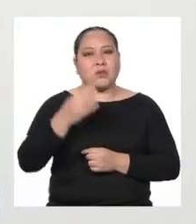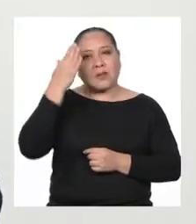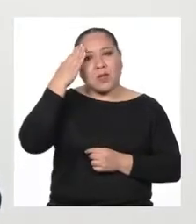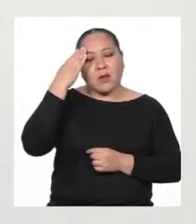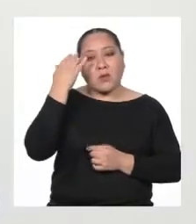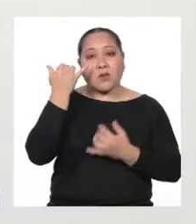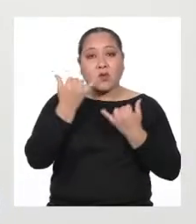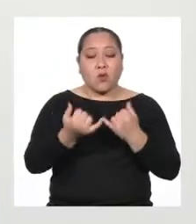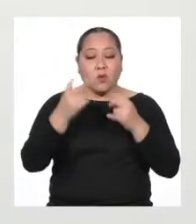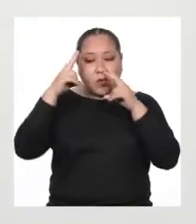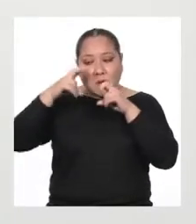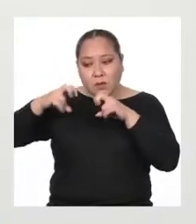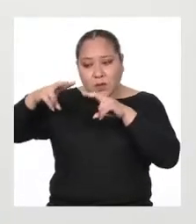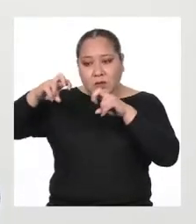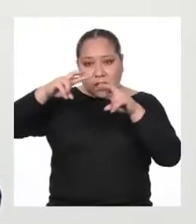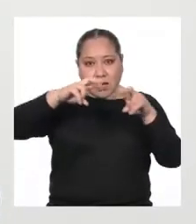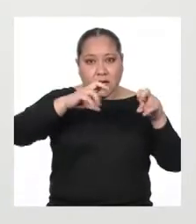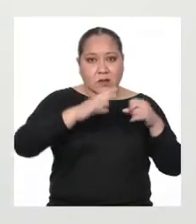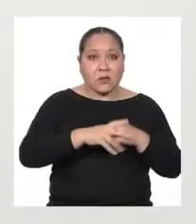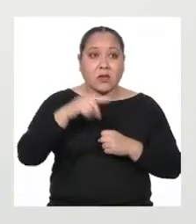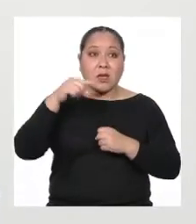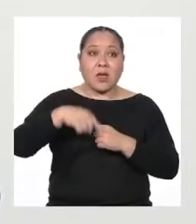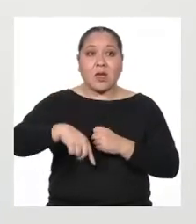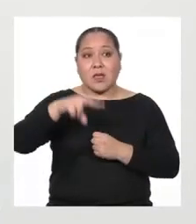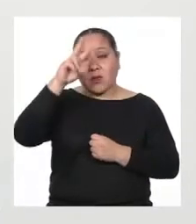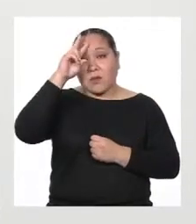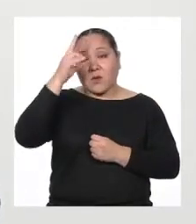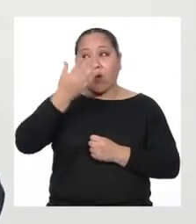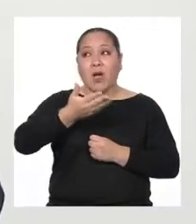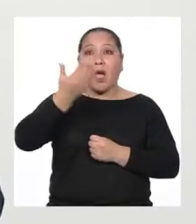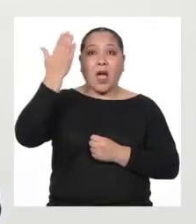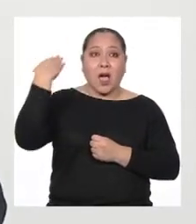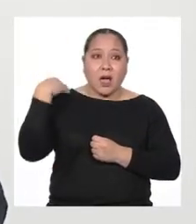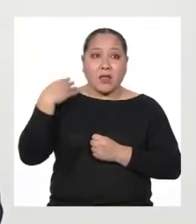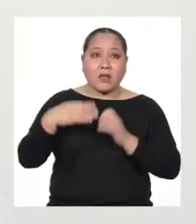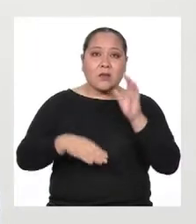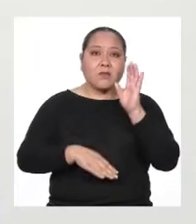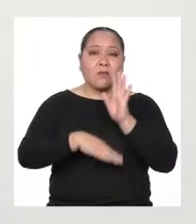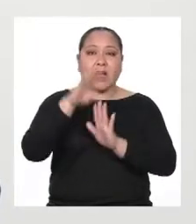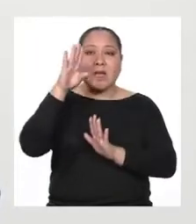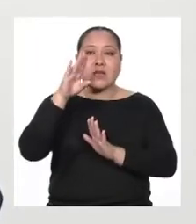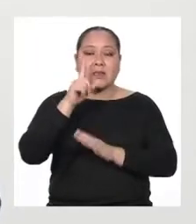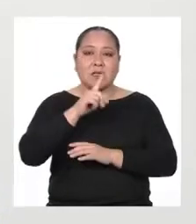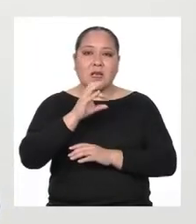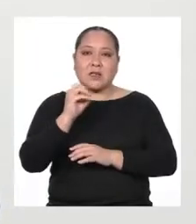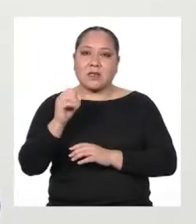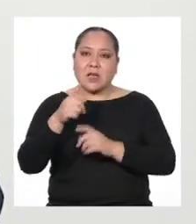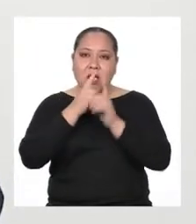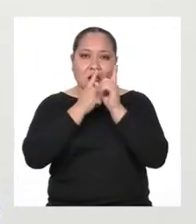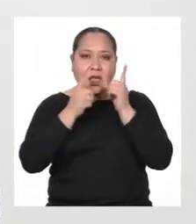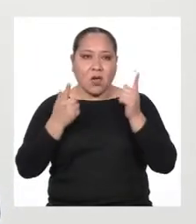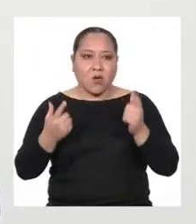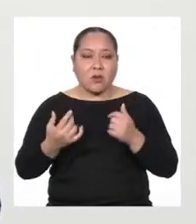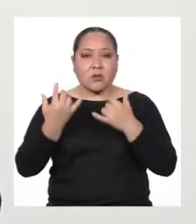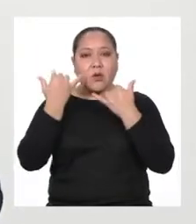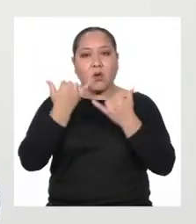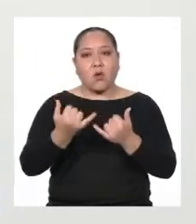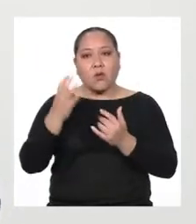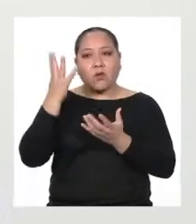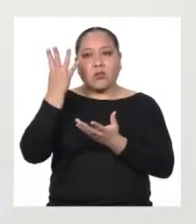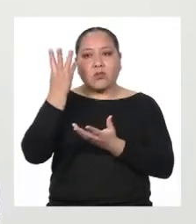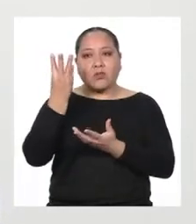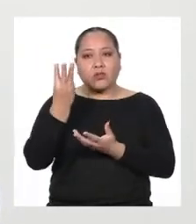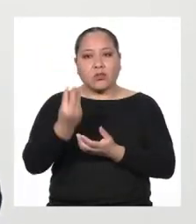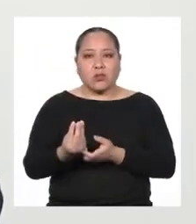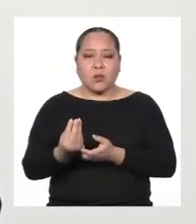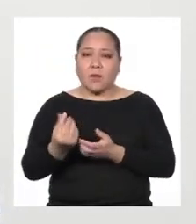hoy, por estudios realizados Que en el Perú existían más de un centenar de diversas lenguas Y hoy, más de